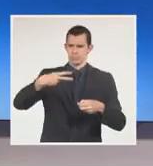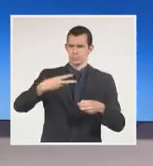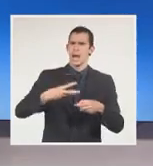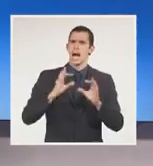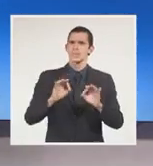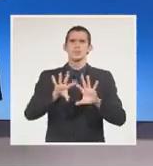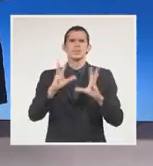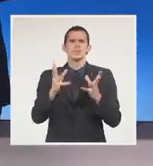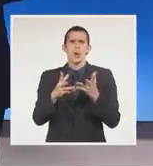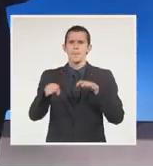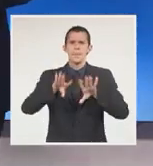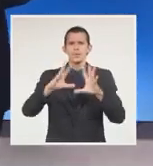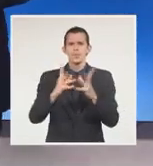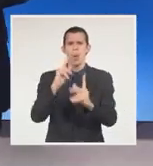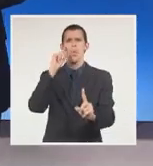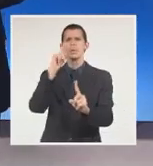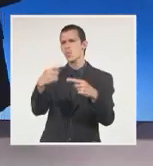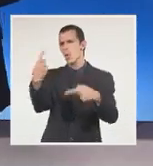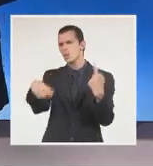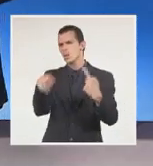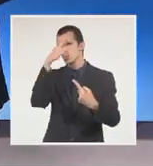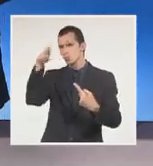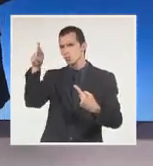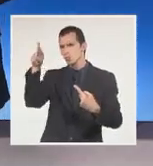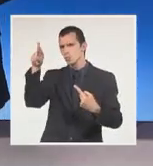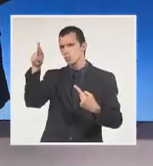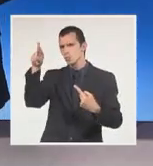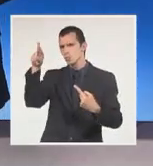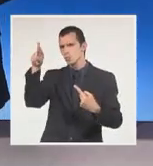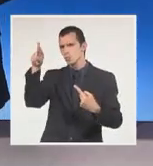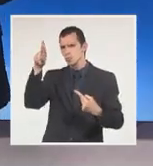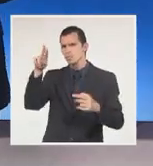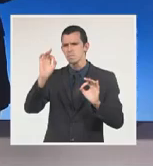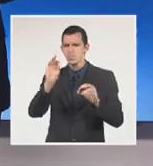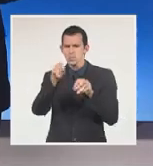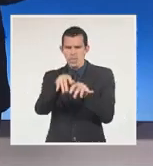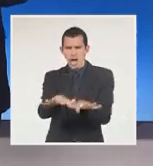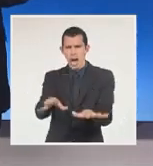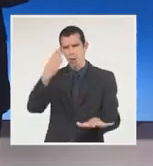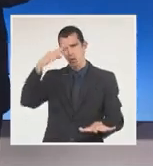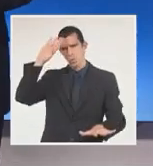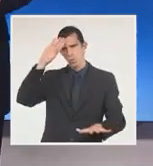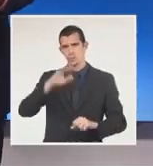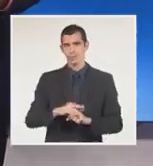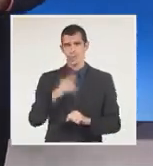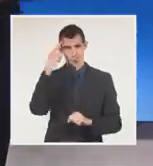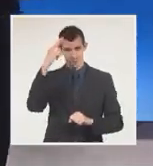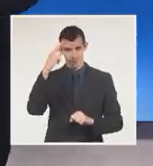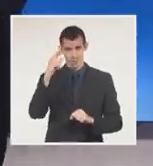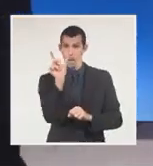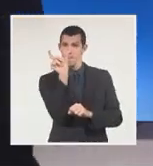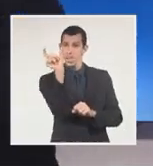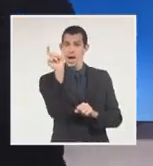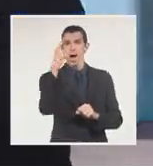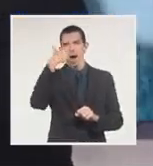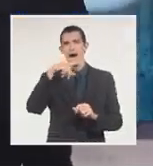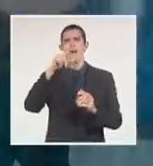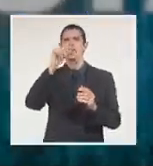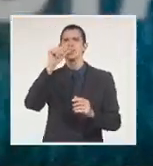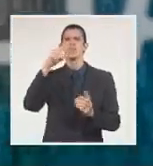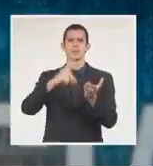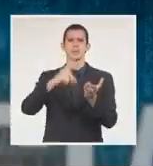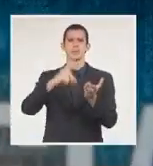nos explica específicamente qué son las ADP. Recuerden, ADP. Vamos a ver, adelante.